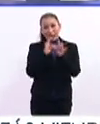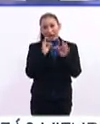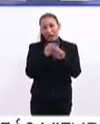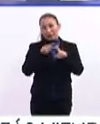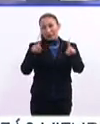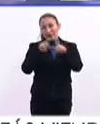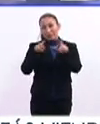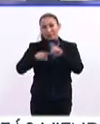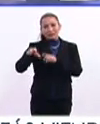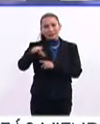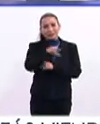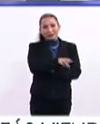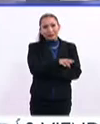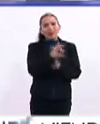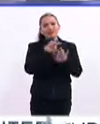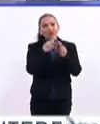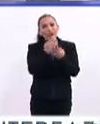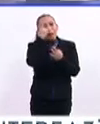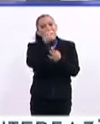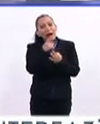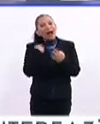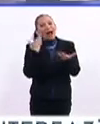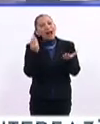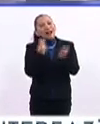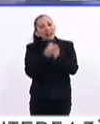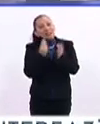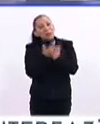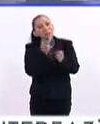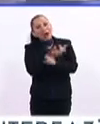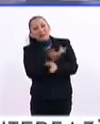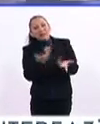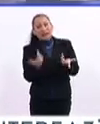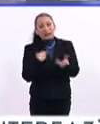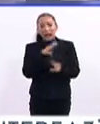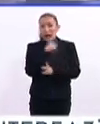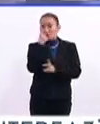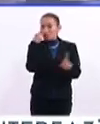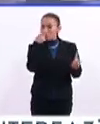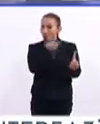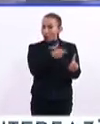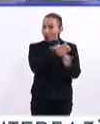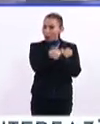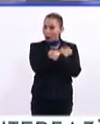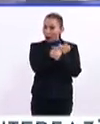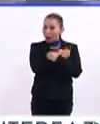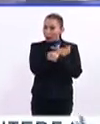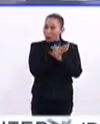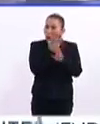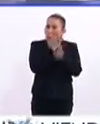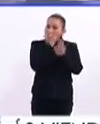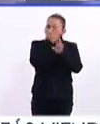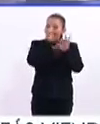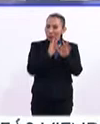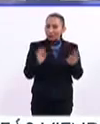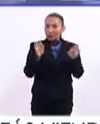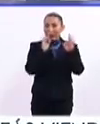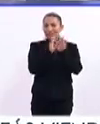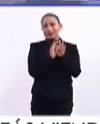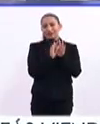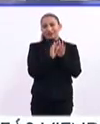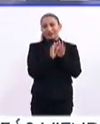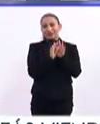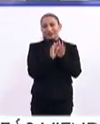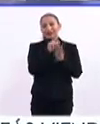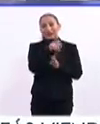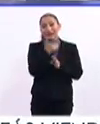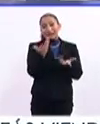las distintas formas para regresar a clases, sin embargo, hay una parte de la educación que es fundamental y